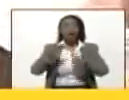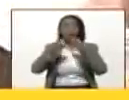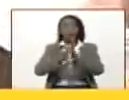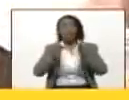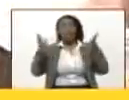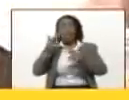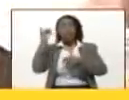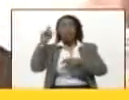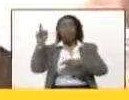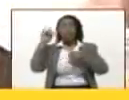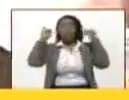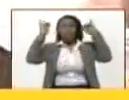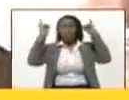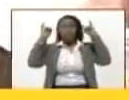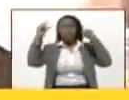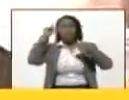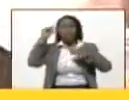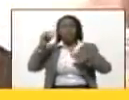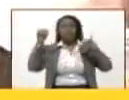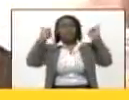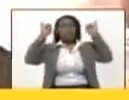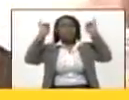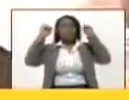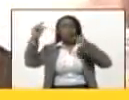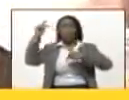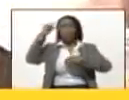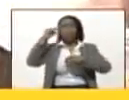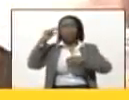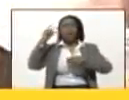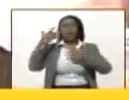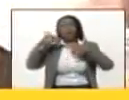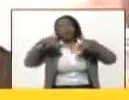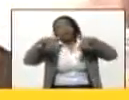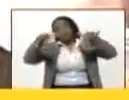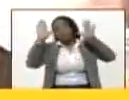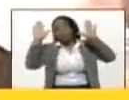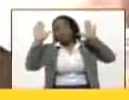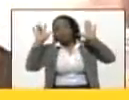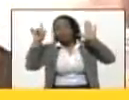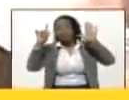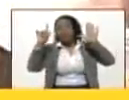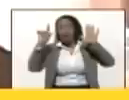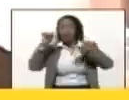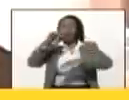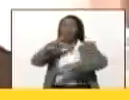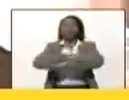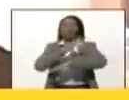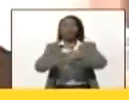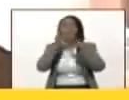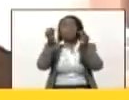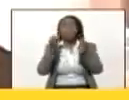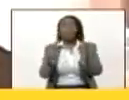celebre como un día festivo, como un día supuesto de civilización.